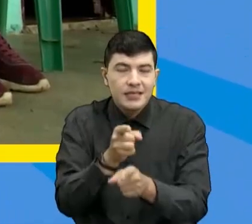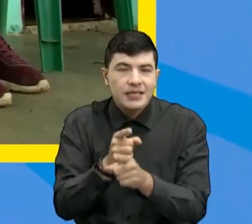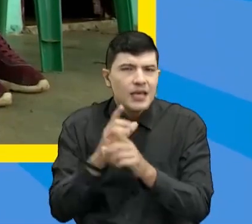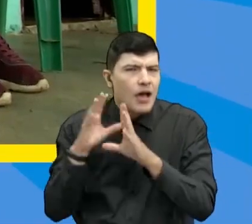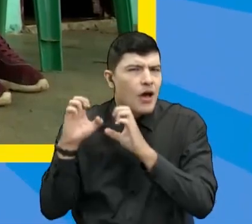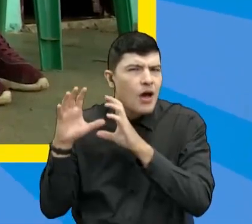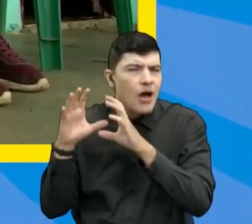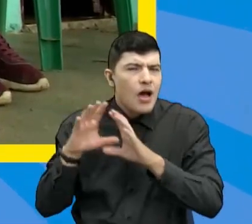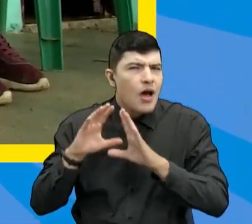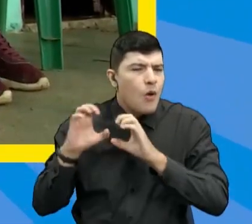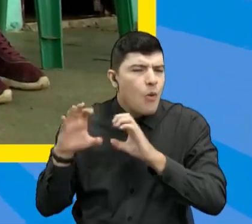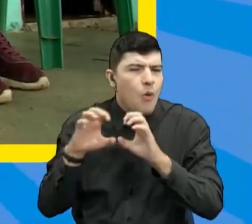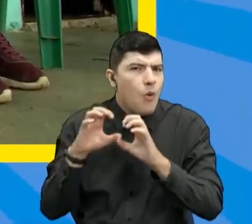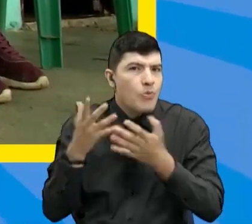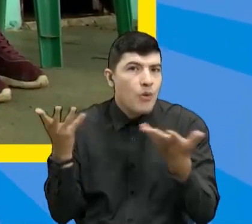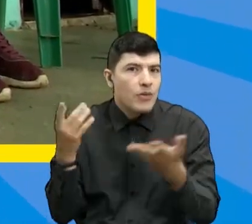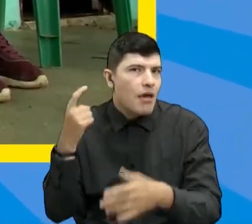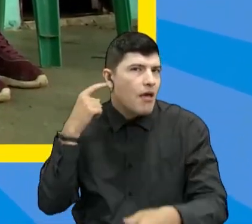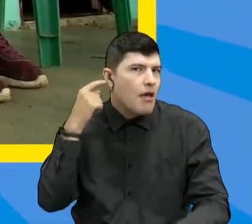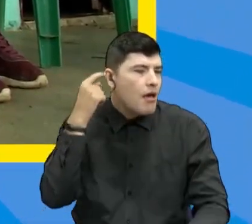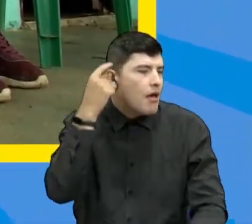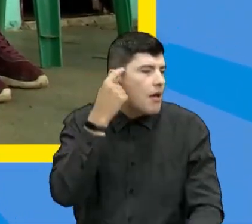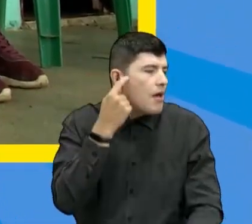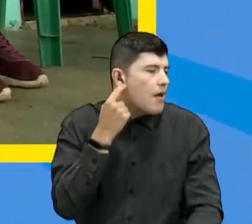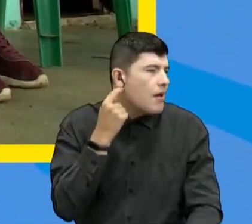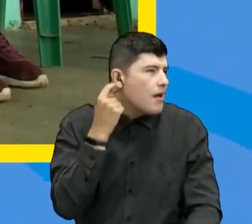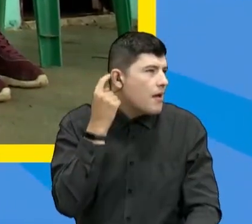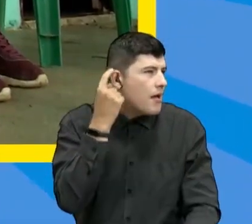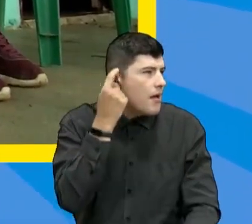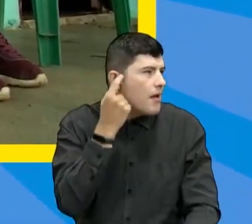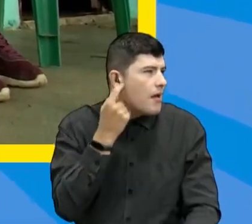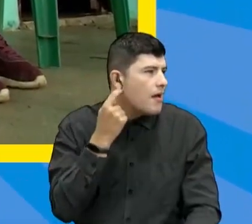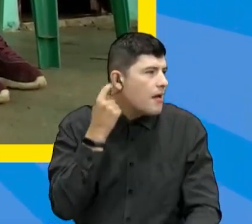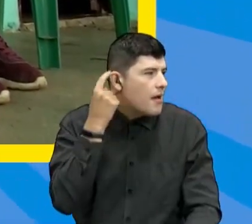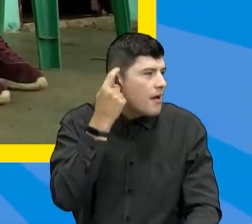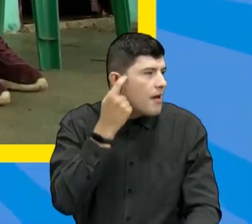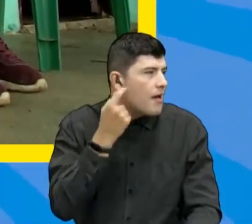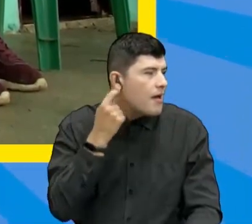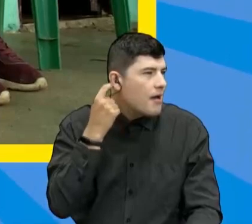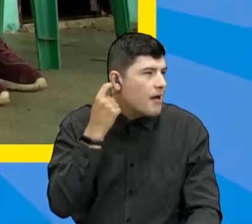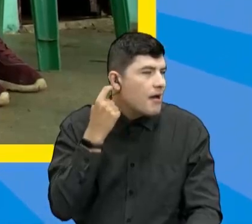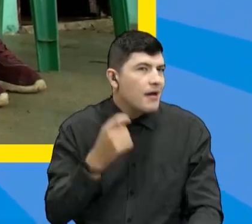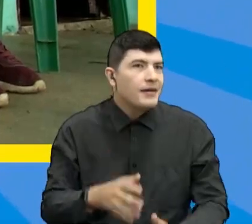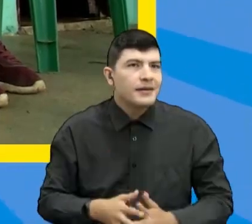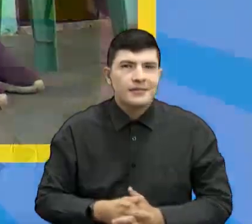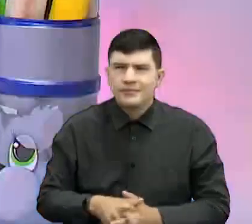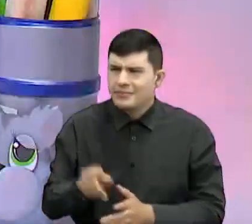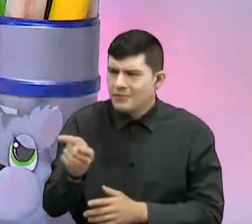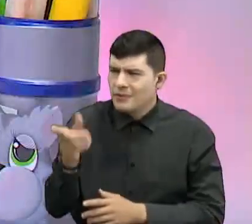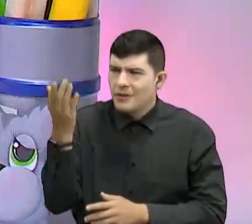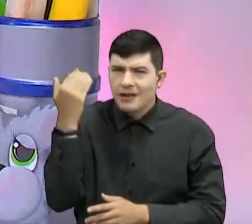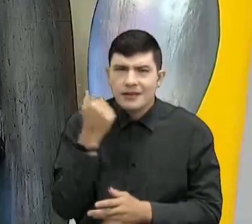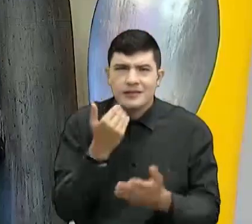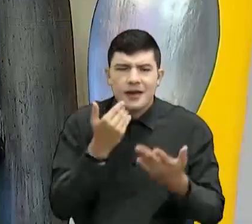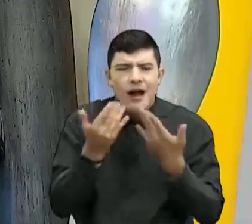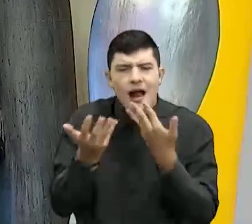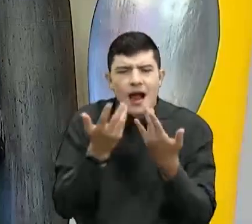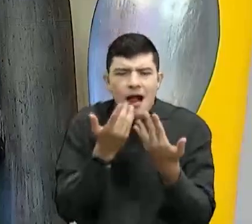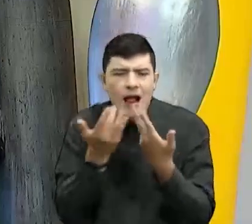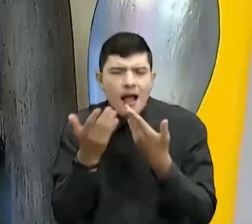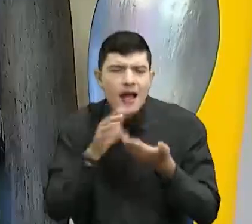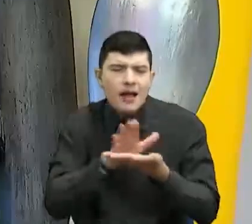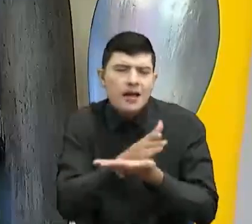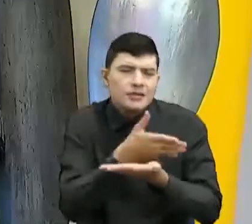es? ¿Dónde lo encuentras? El oído. El oído, muy bien. ¿Te han tarerido alguna canción en el oído? Sí.